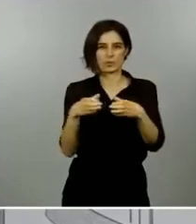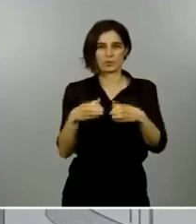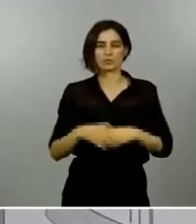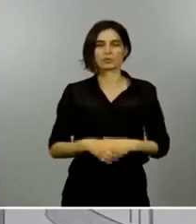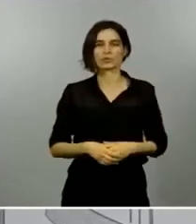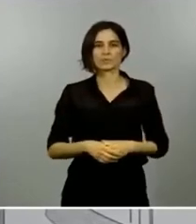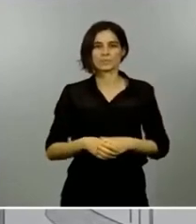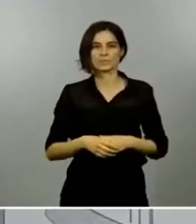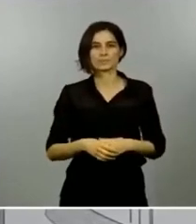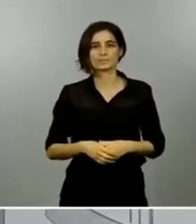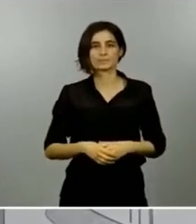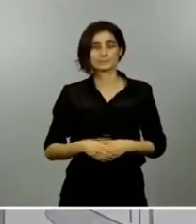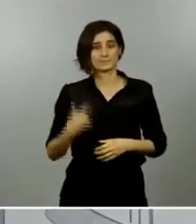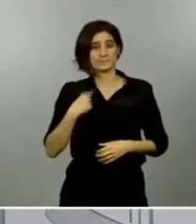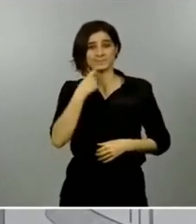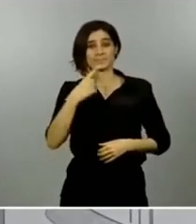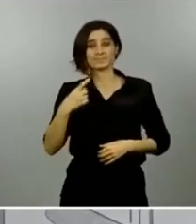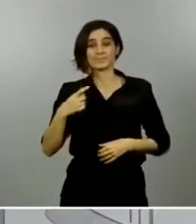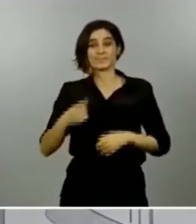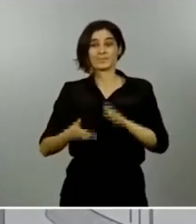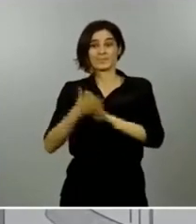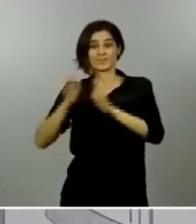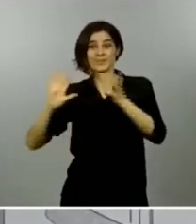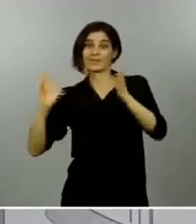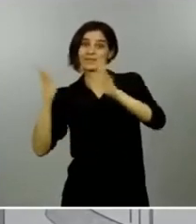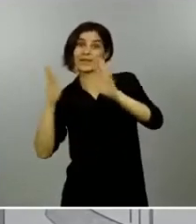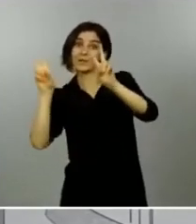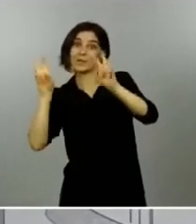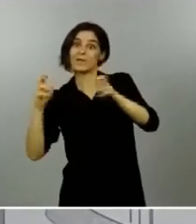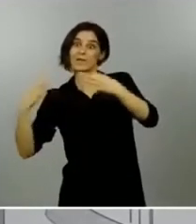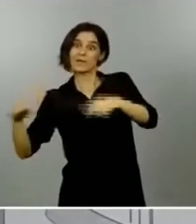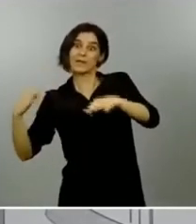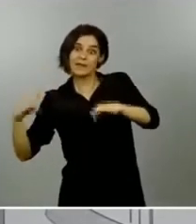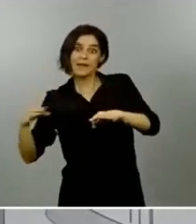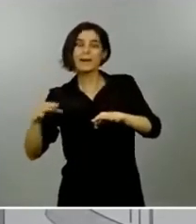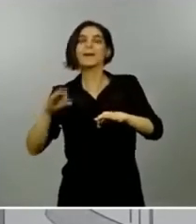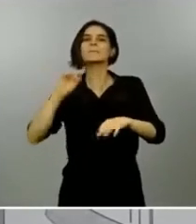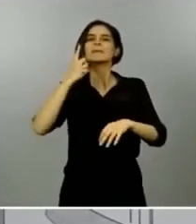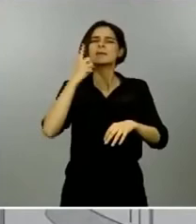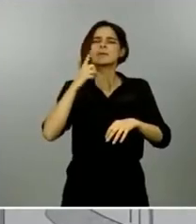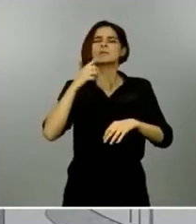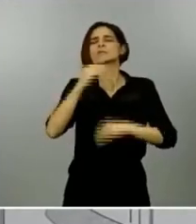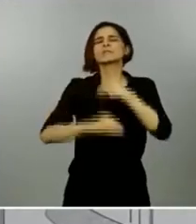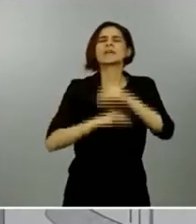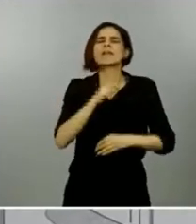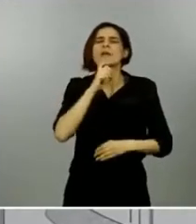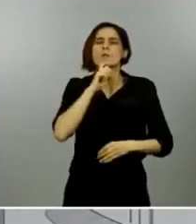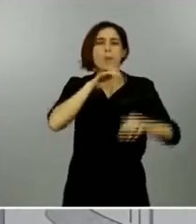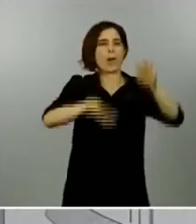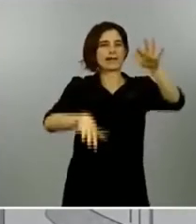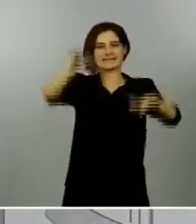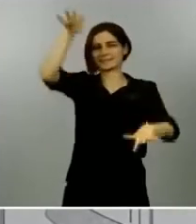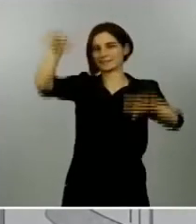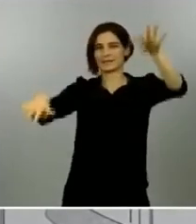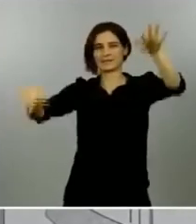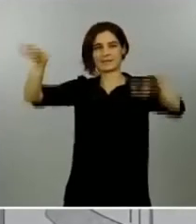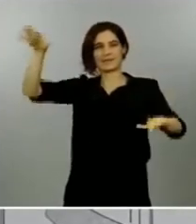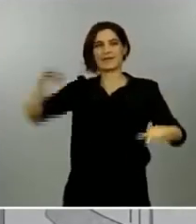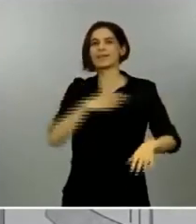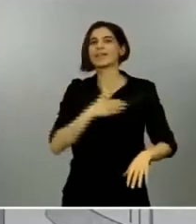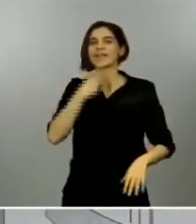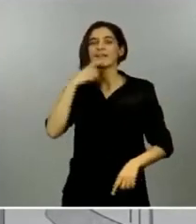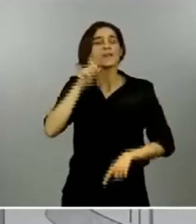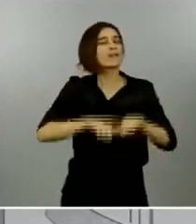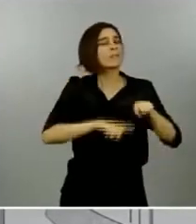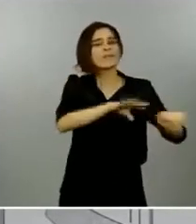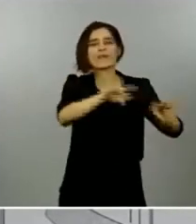hacia esa nueva normalidad, esta desescalada, será un proceso en primer lugar asimétrico. Esto es distinto en cada uno de los territorios